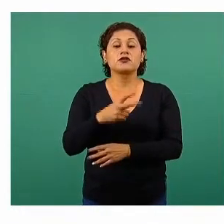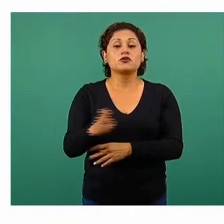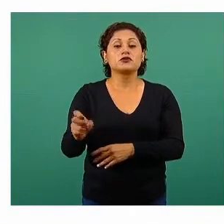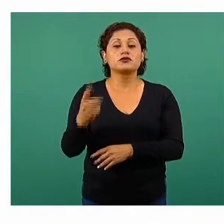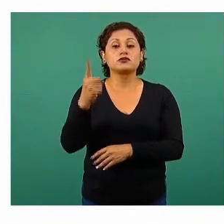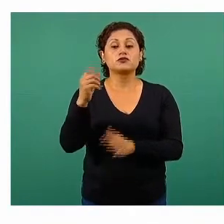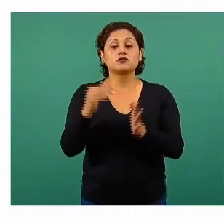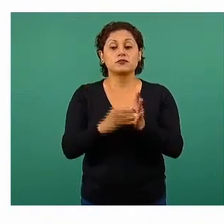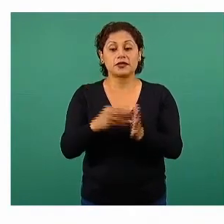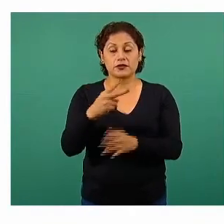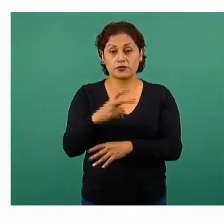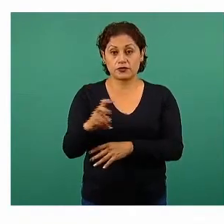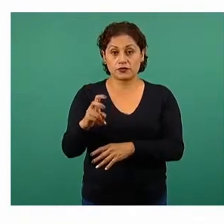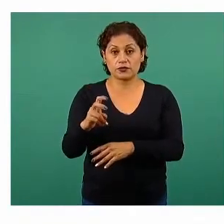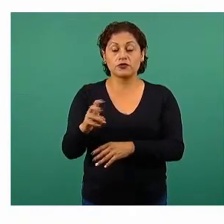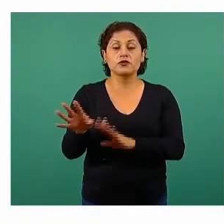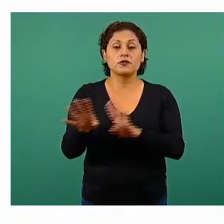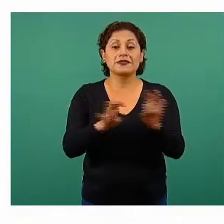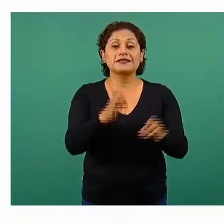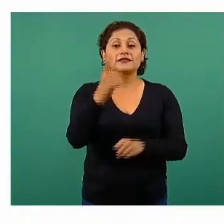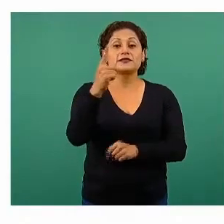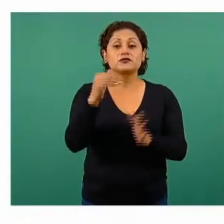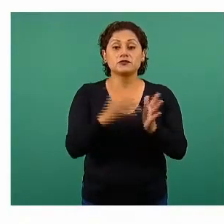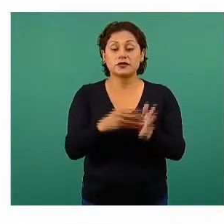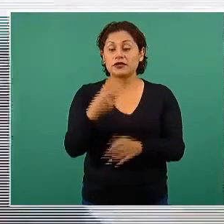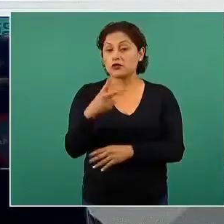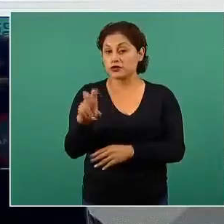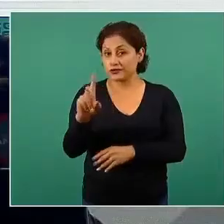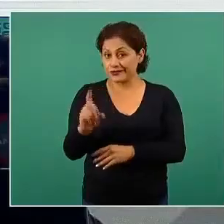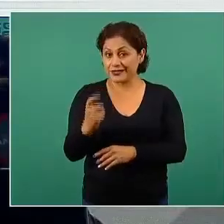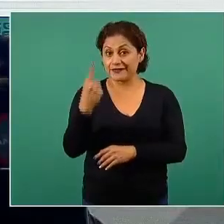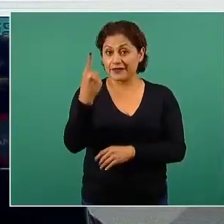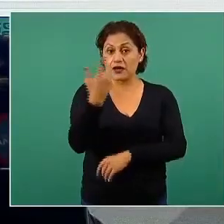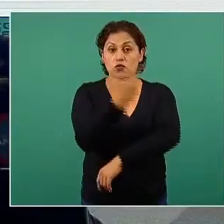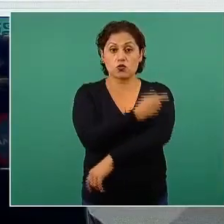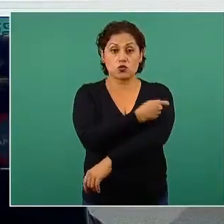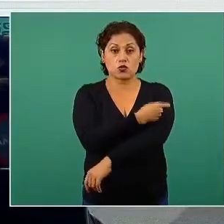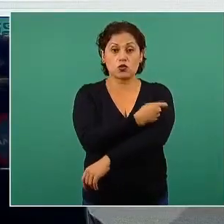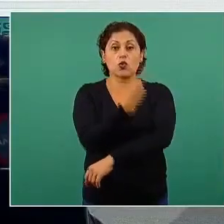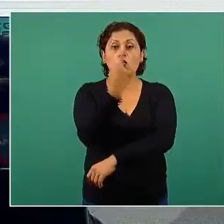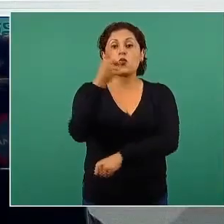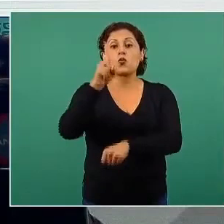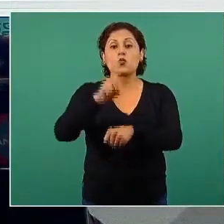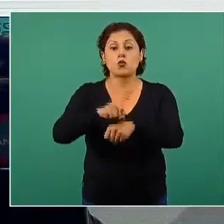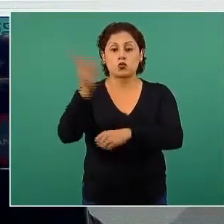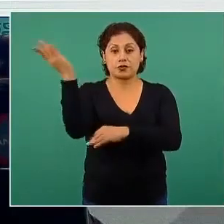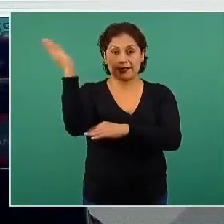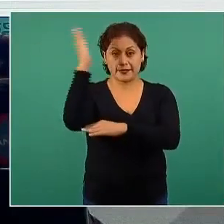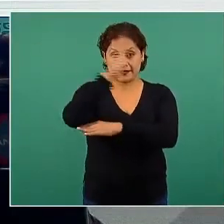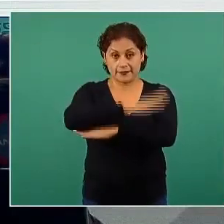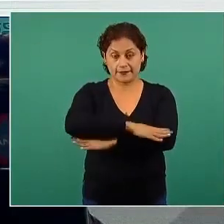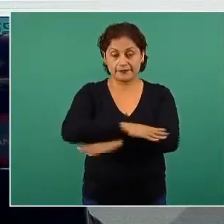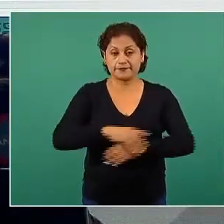dosis aplicadas en una sola jornada de vacunación.